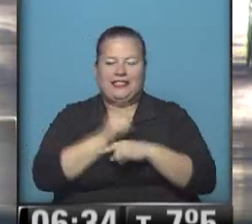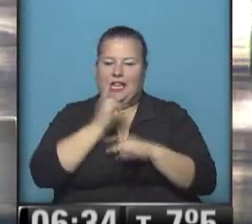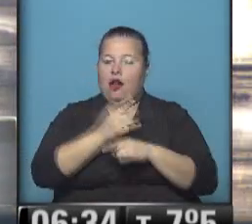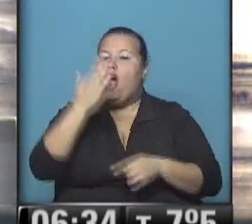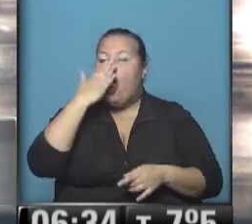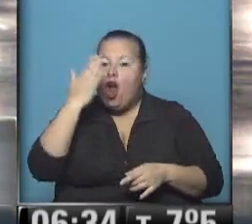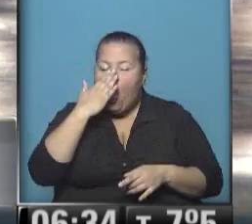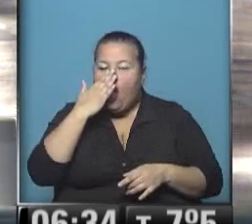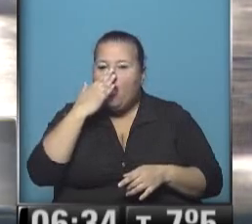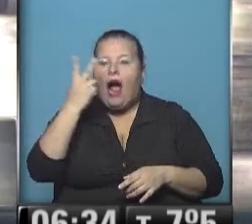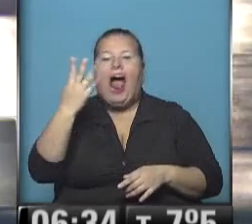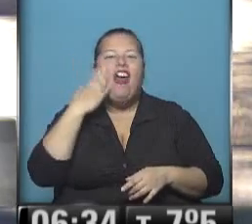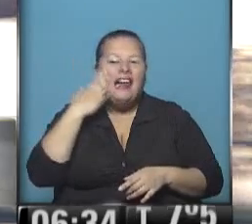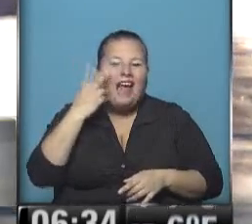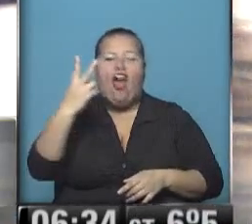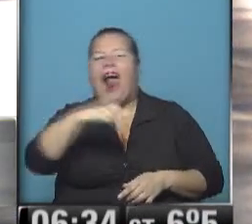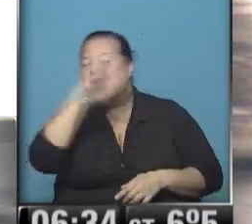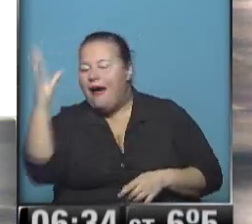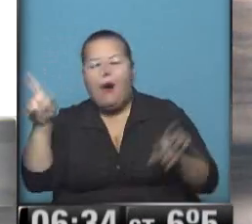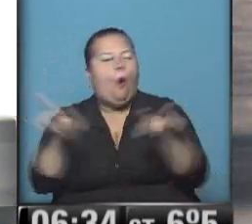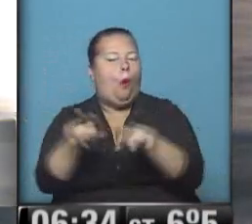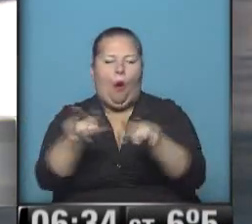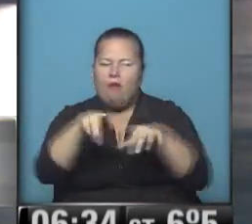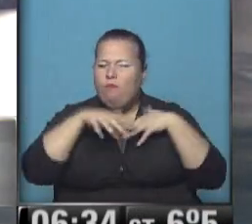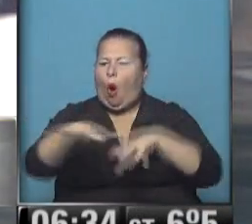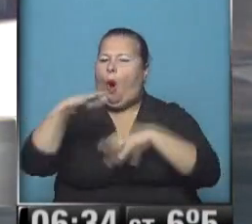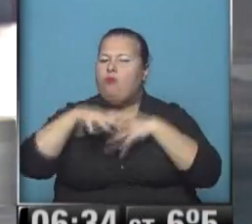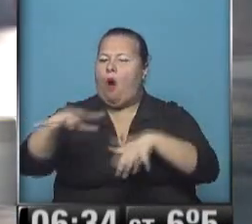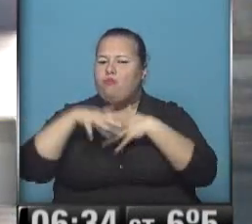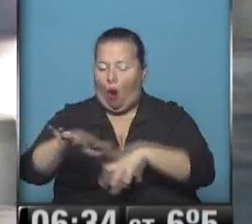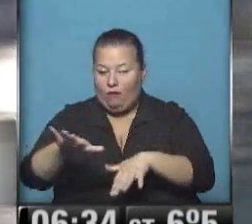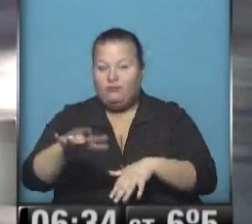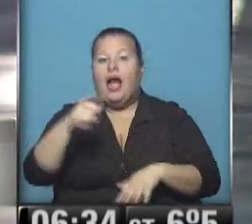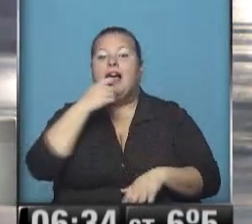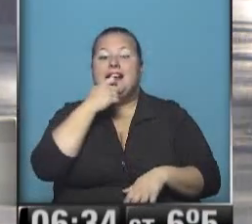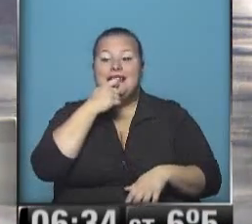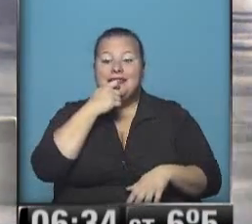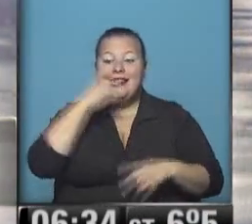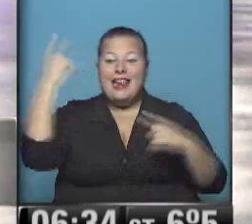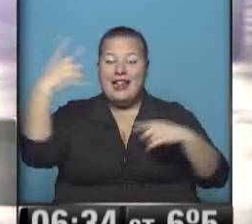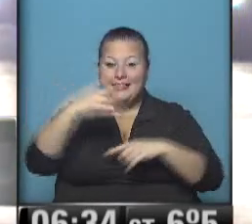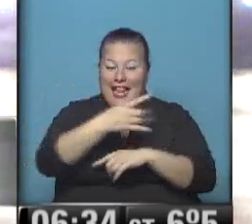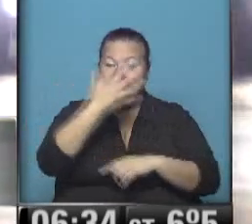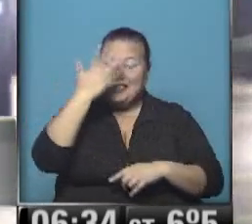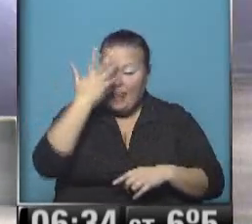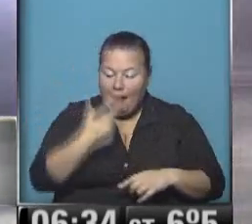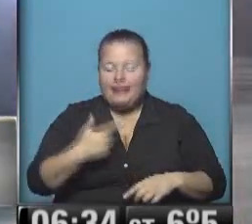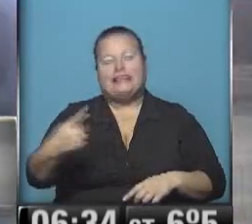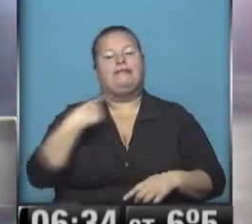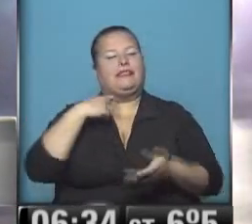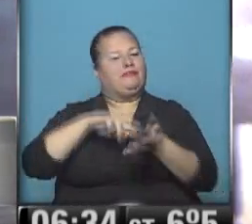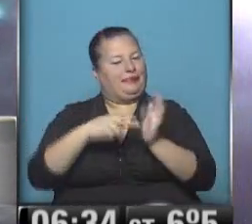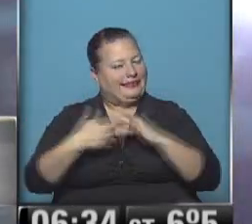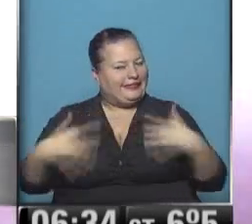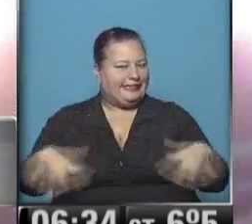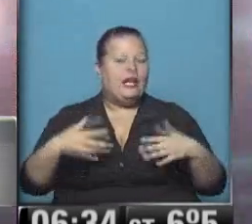Córdoba son las 2 de la tarde o las 2 de la mañana es lo mismo, mucho tránsito. Y si te agarra la barrera del San Martín, ahí se complica la cosa.